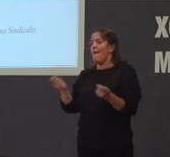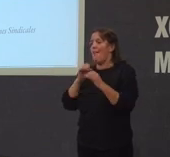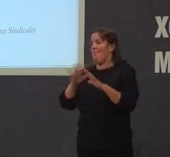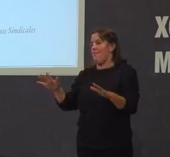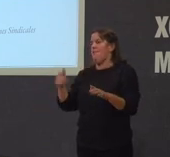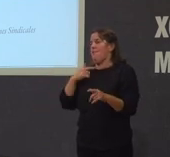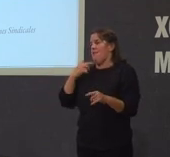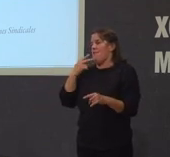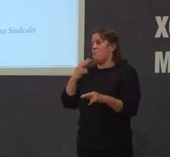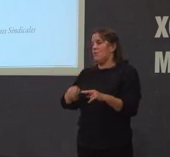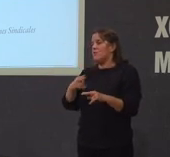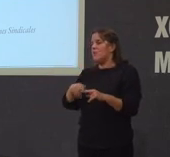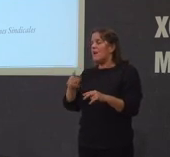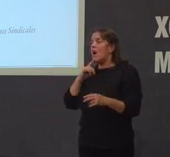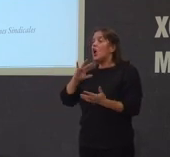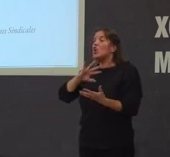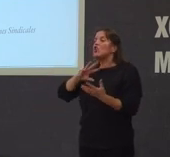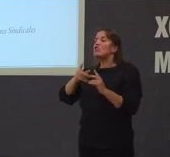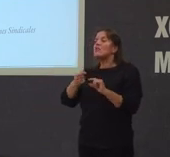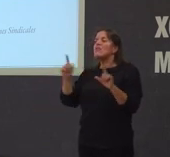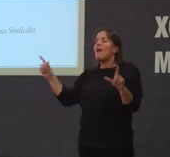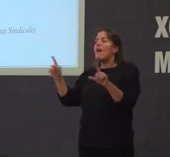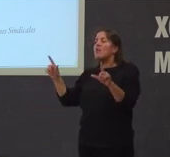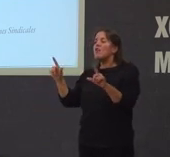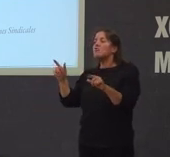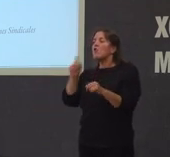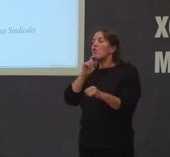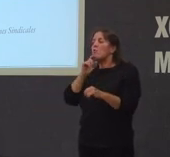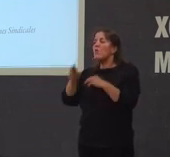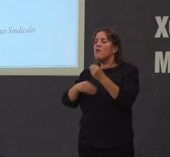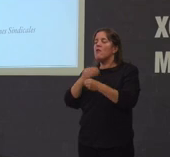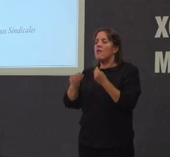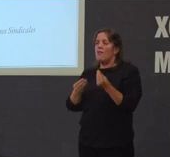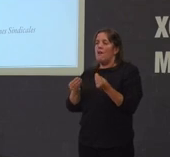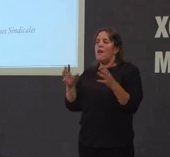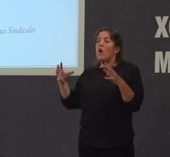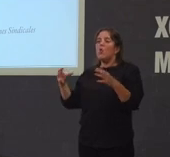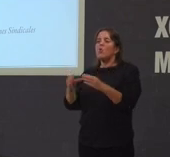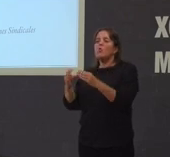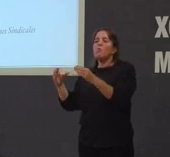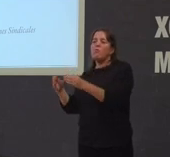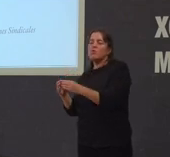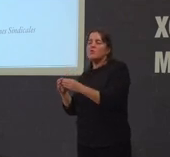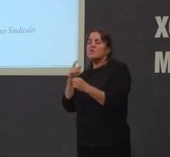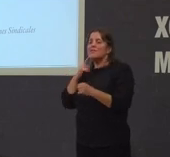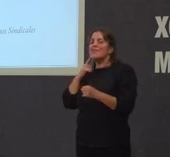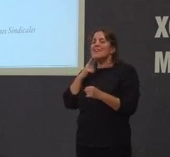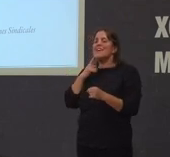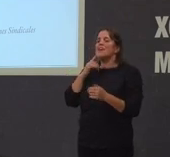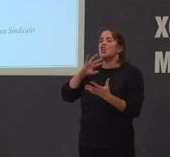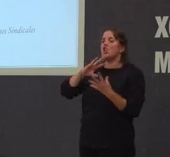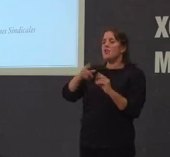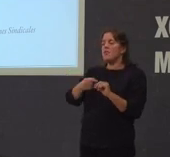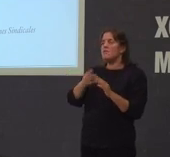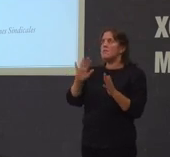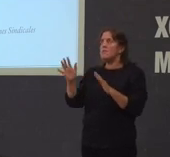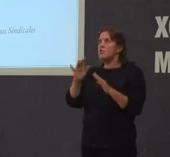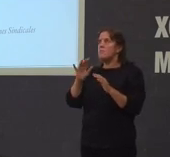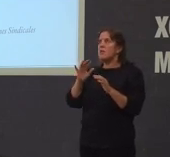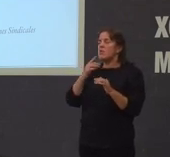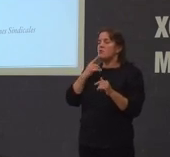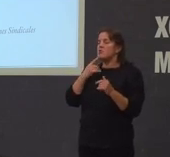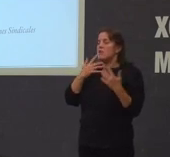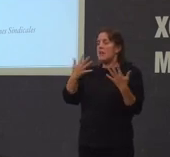os noticiarios como digo eran grupos de noticias que sumaban uns dez minutos máis ou menos